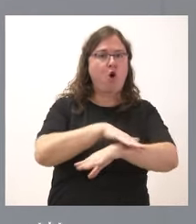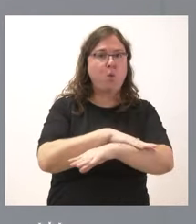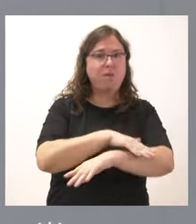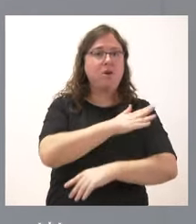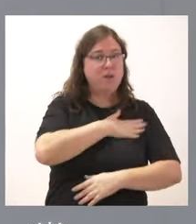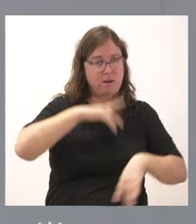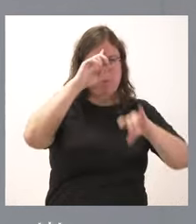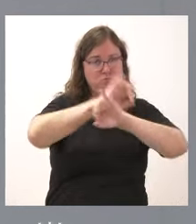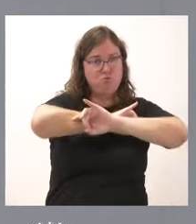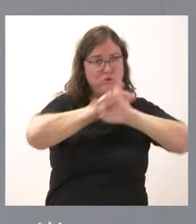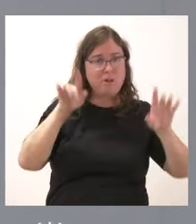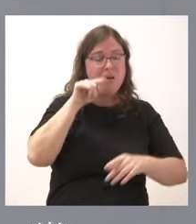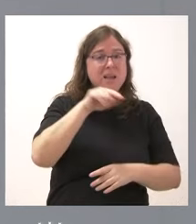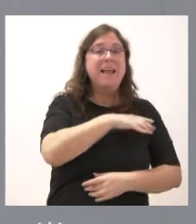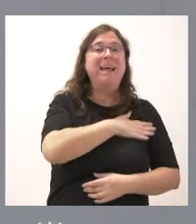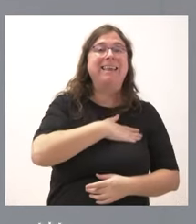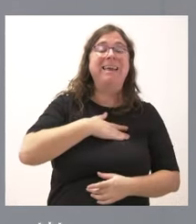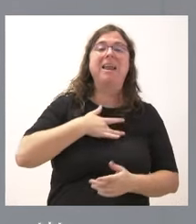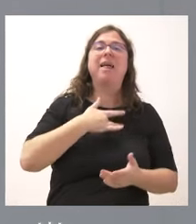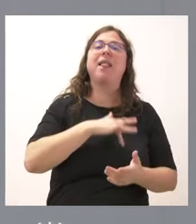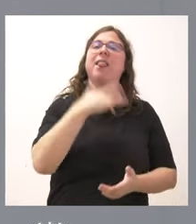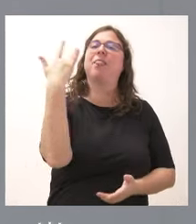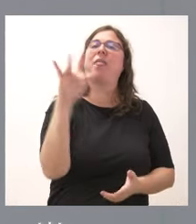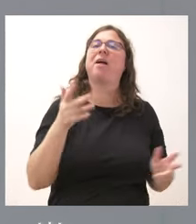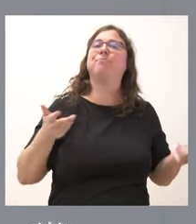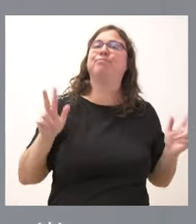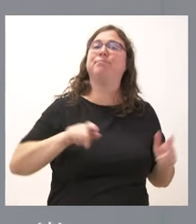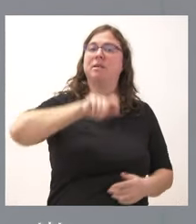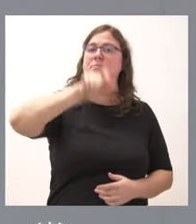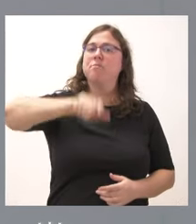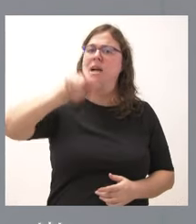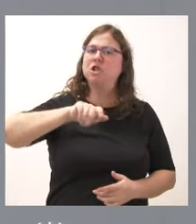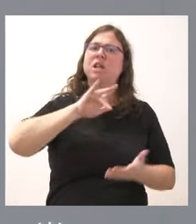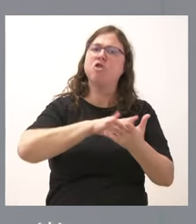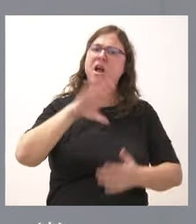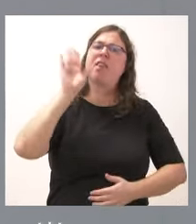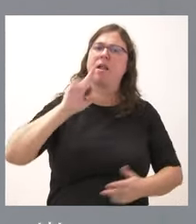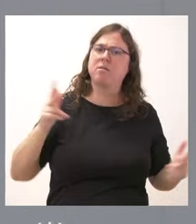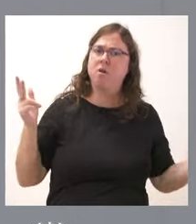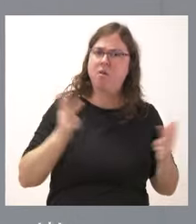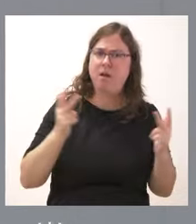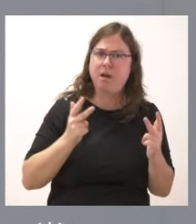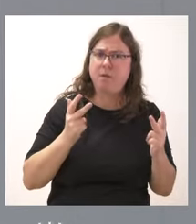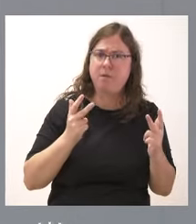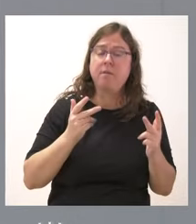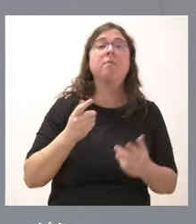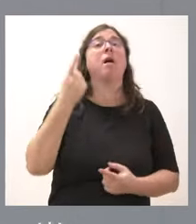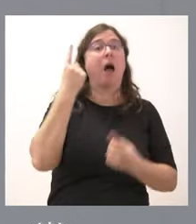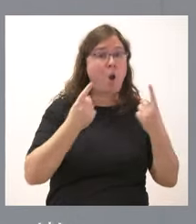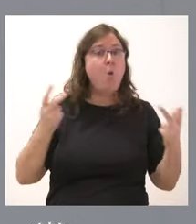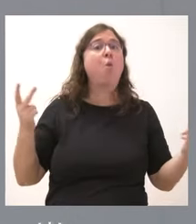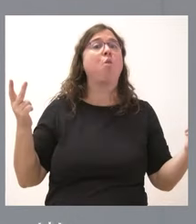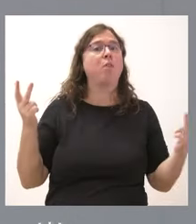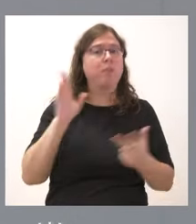creemos claramente que con esto se intenta amnistiar a personas que pudieron acometer graves delitos, entre ellos delitos que pueden ser comparables